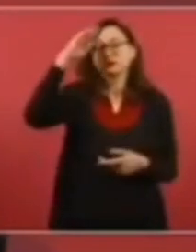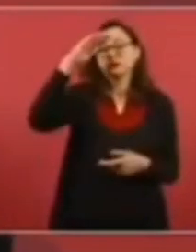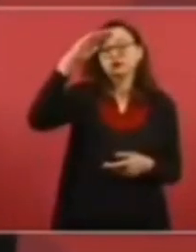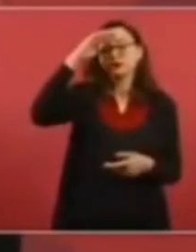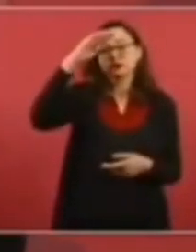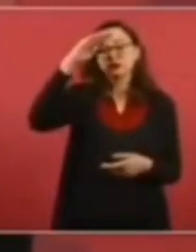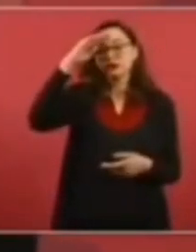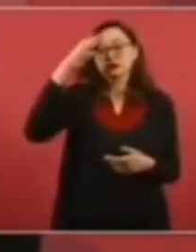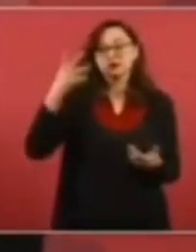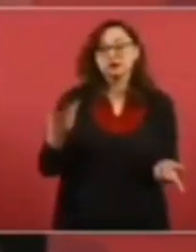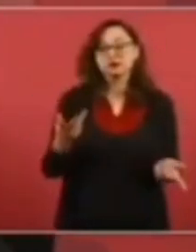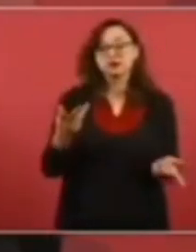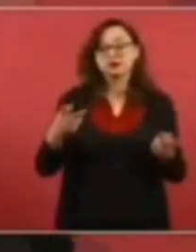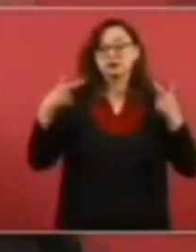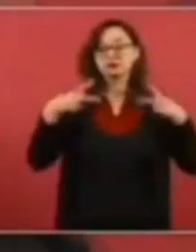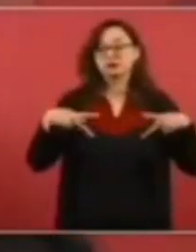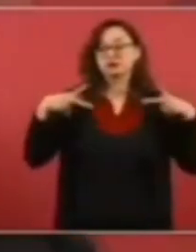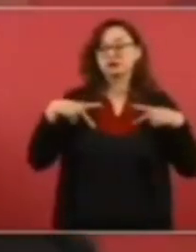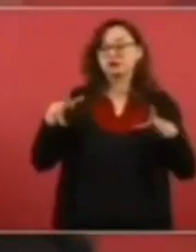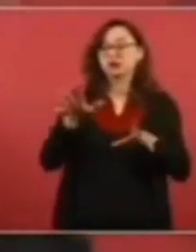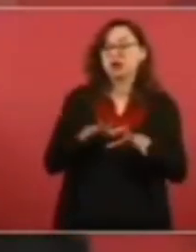pueblo es mal agradecido